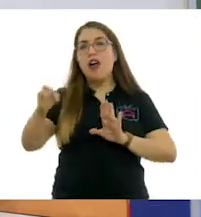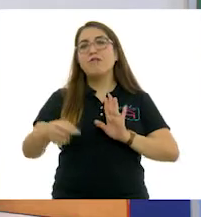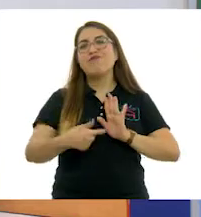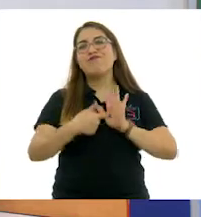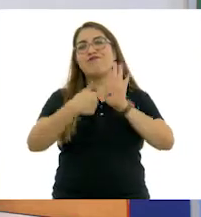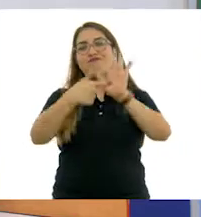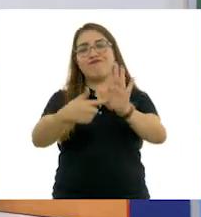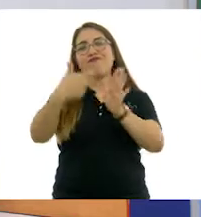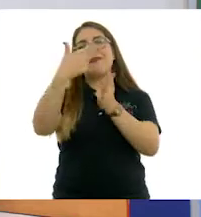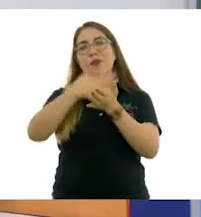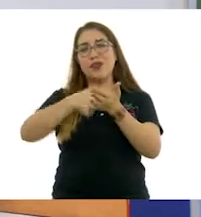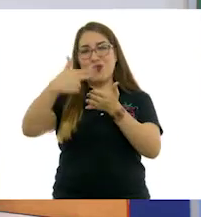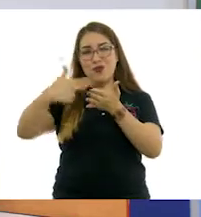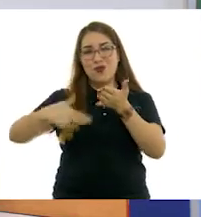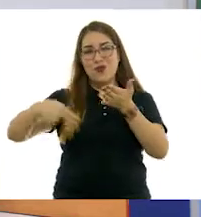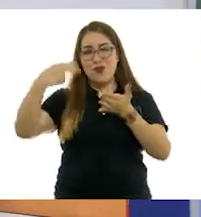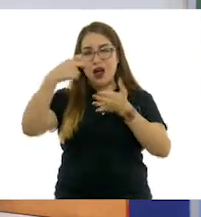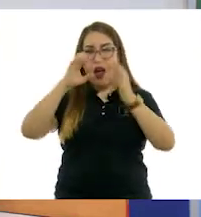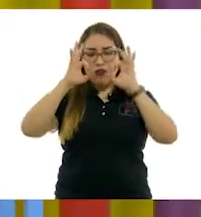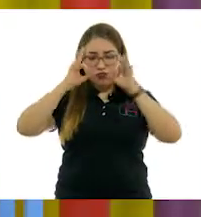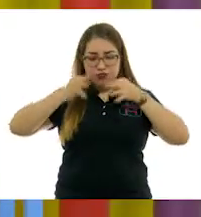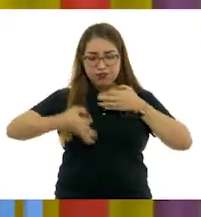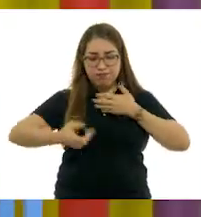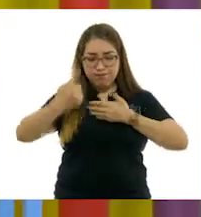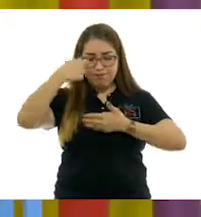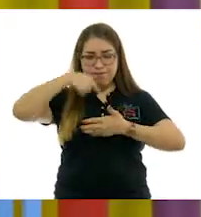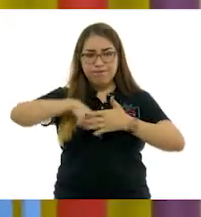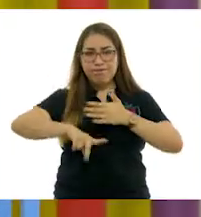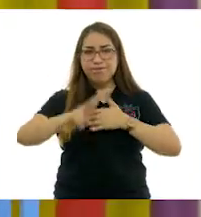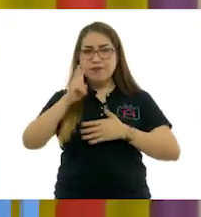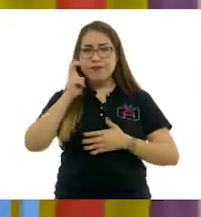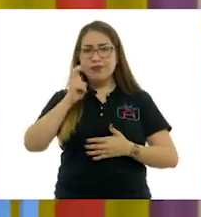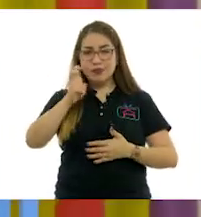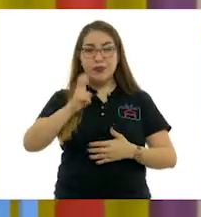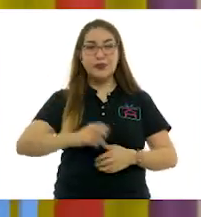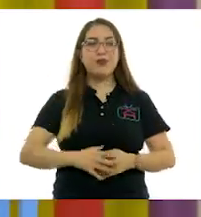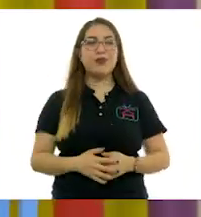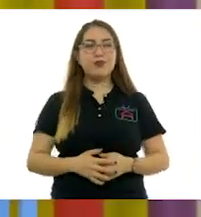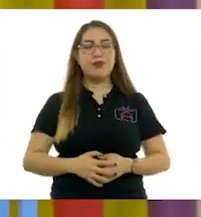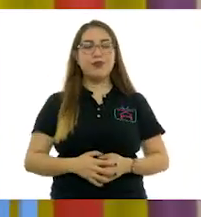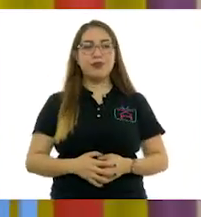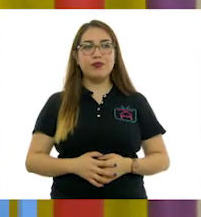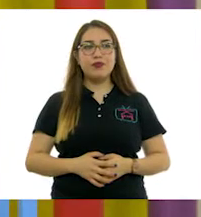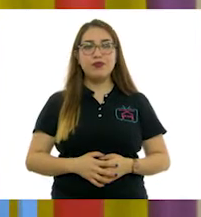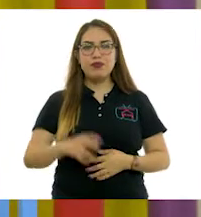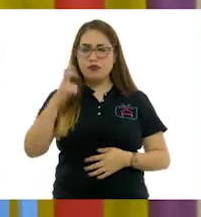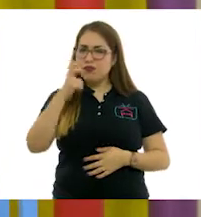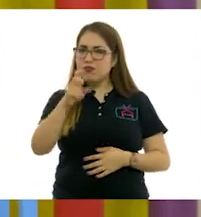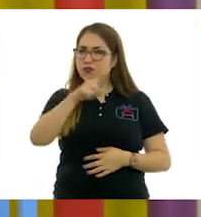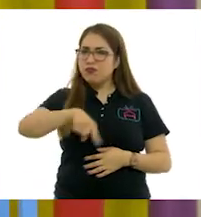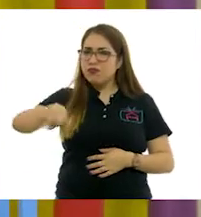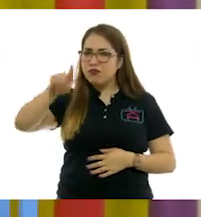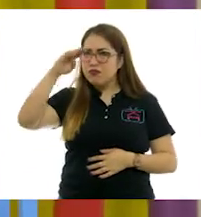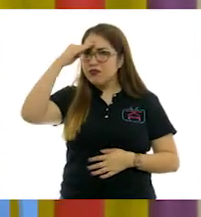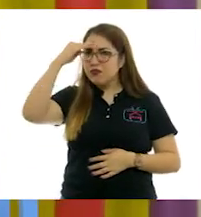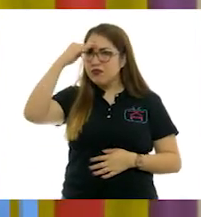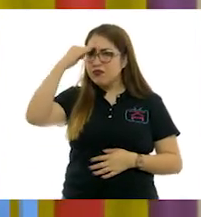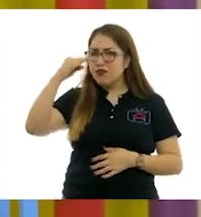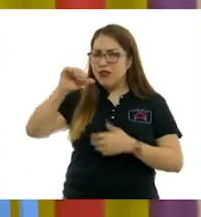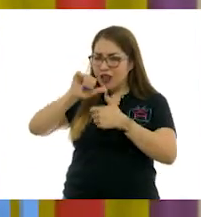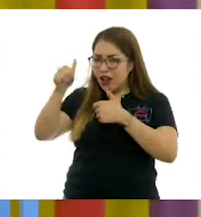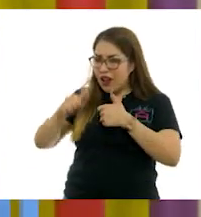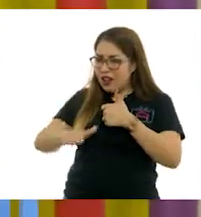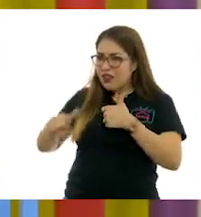mirada interior. Así es, esta introspección que nos lleva desde luego a interpretar